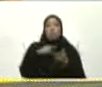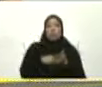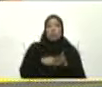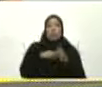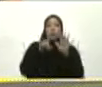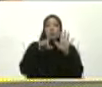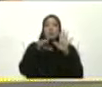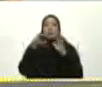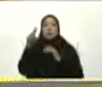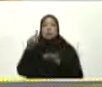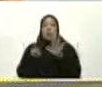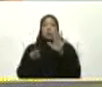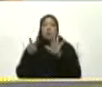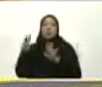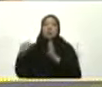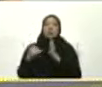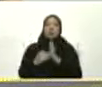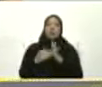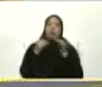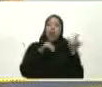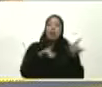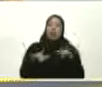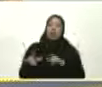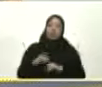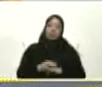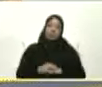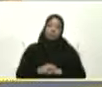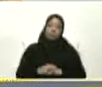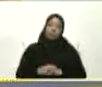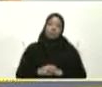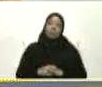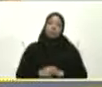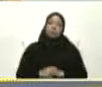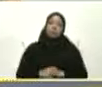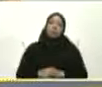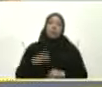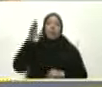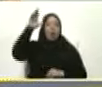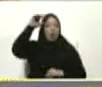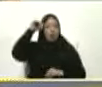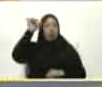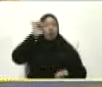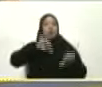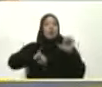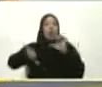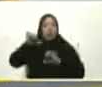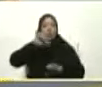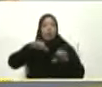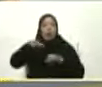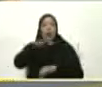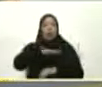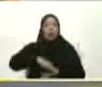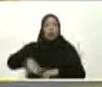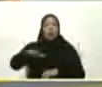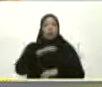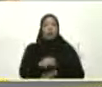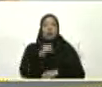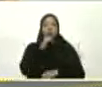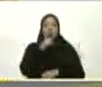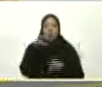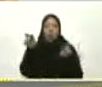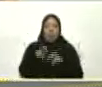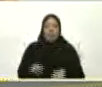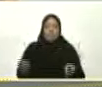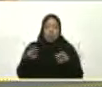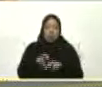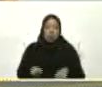1677 aulas recuperadas Con sus respectivas Salas de baño Laboratorios Espacios Para la investigación